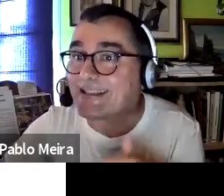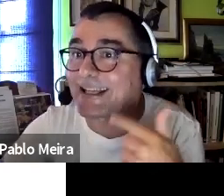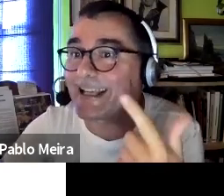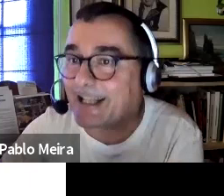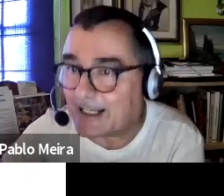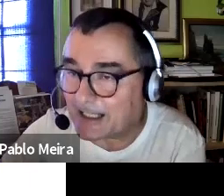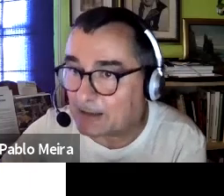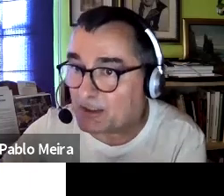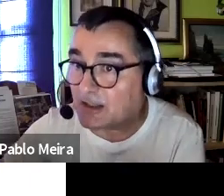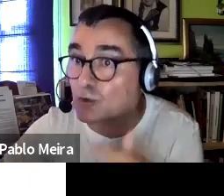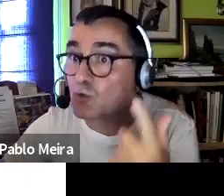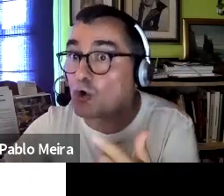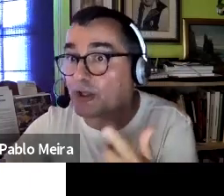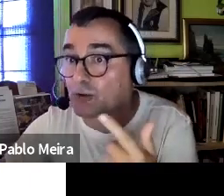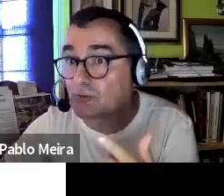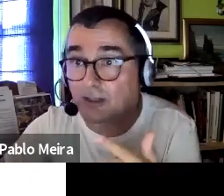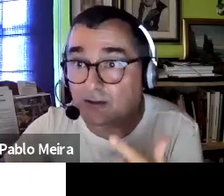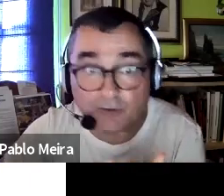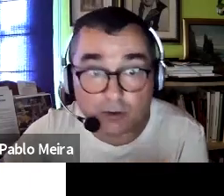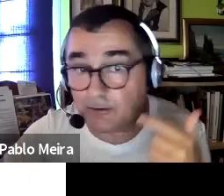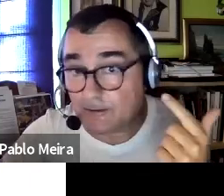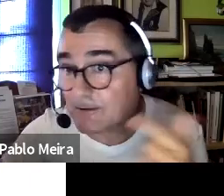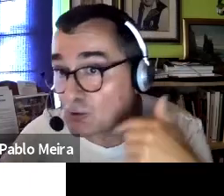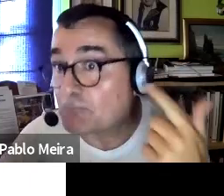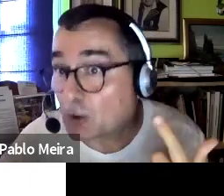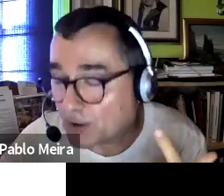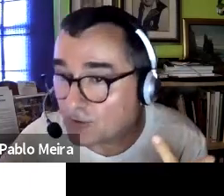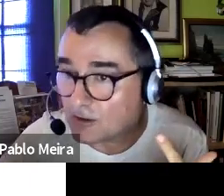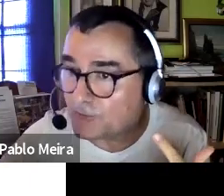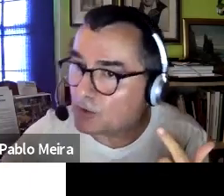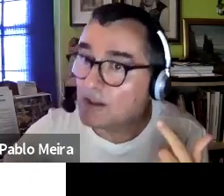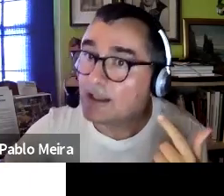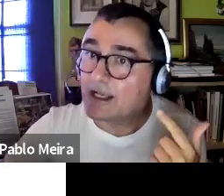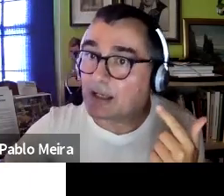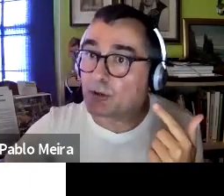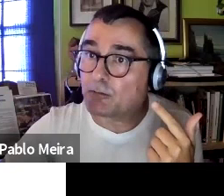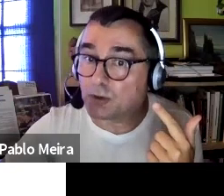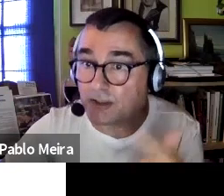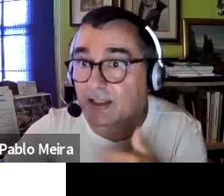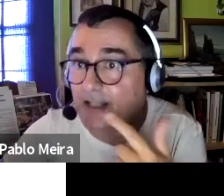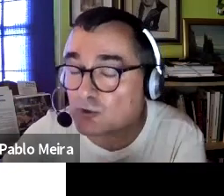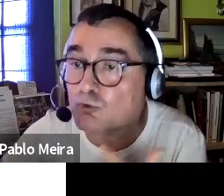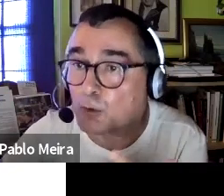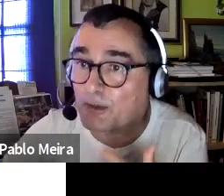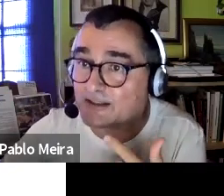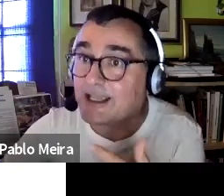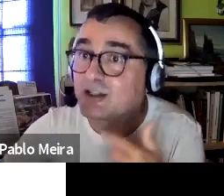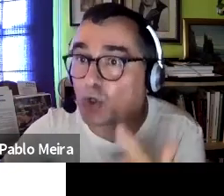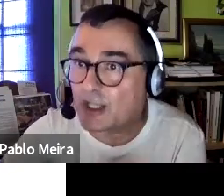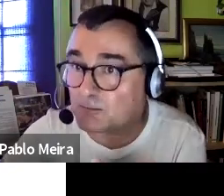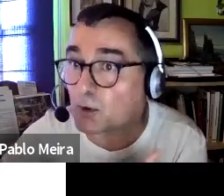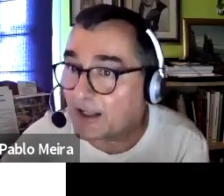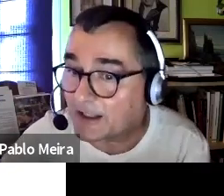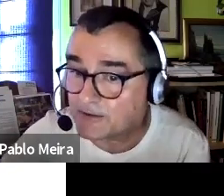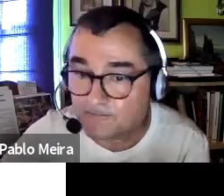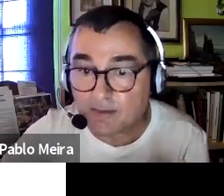cultura común de recrear la representación de un objeto científico, de un hiperobjeto científico, el cambio climático y de generar sus propias